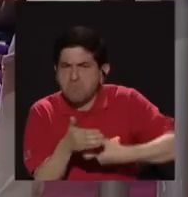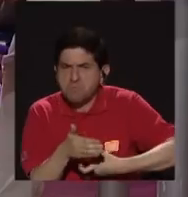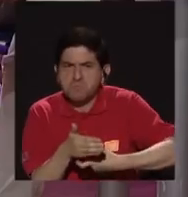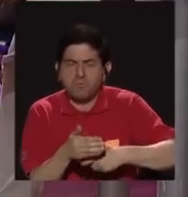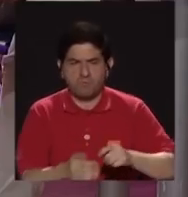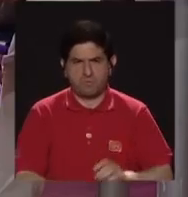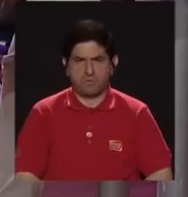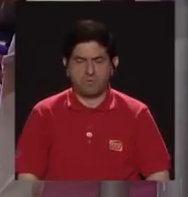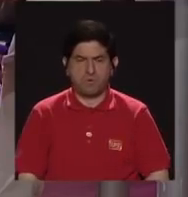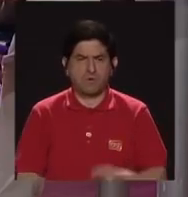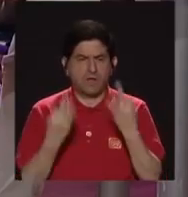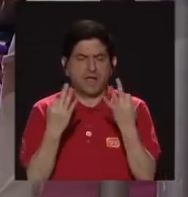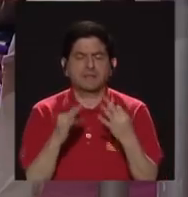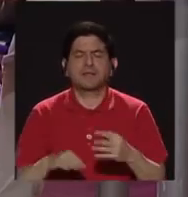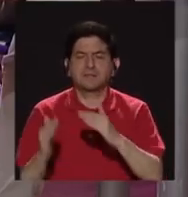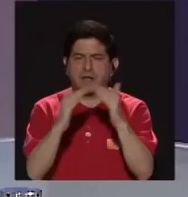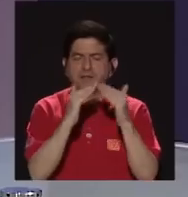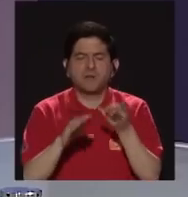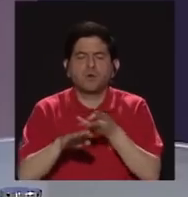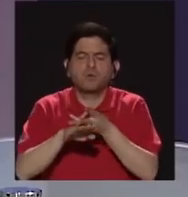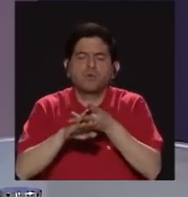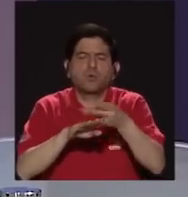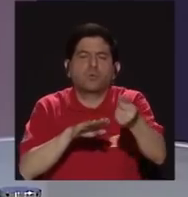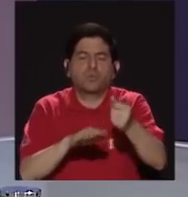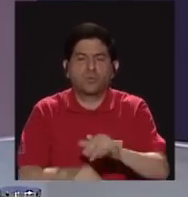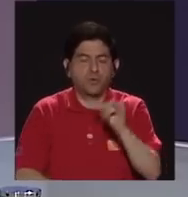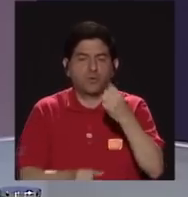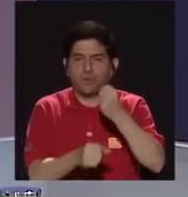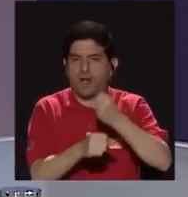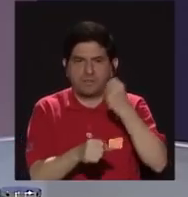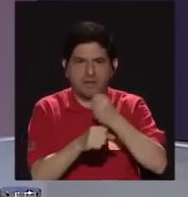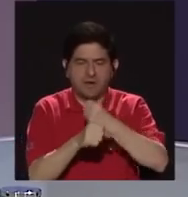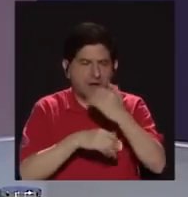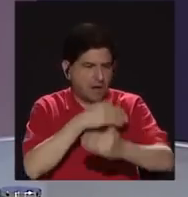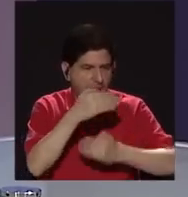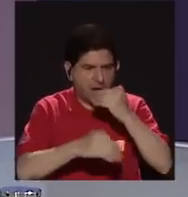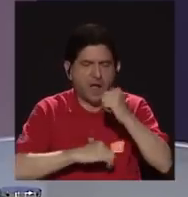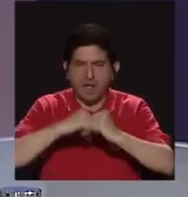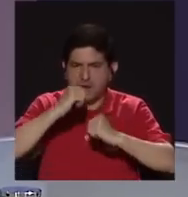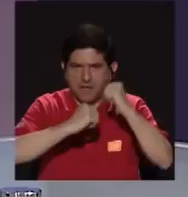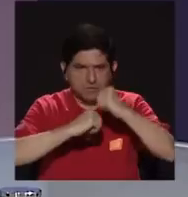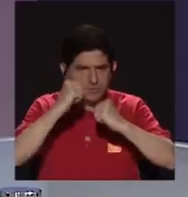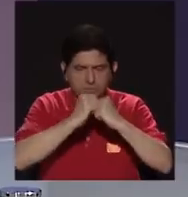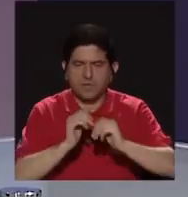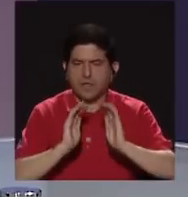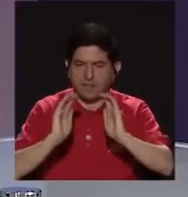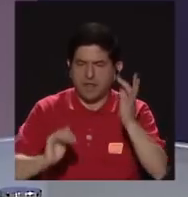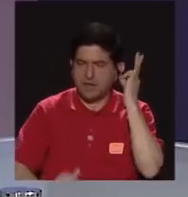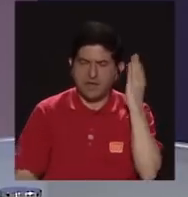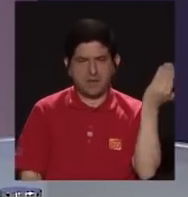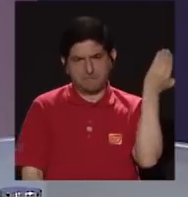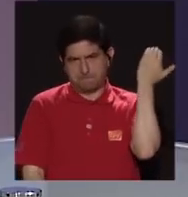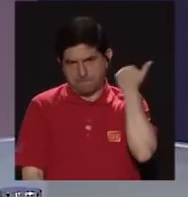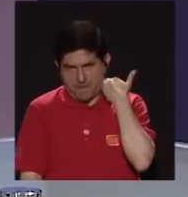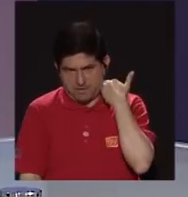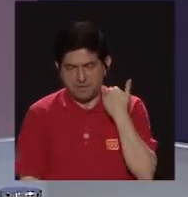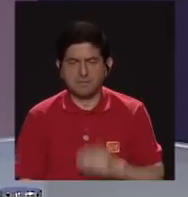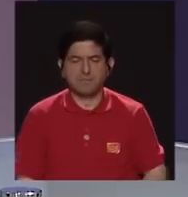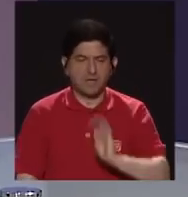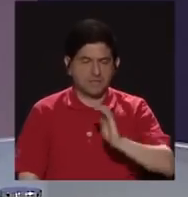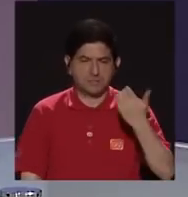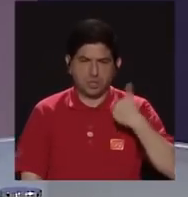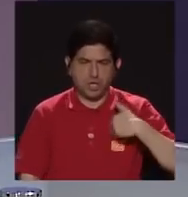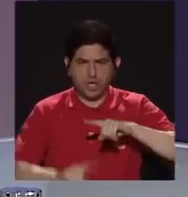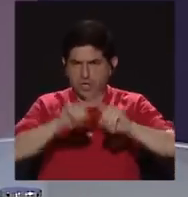en sanar a ese pueblo, ¿verdad? Tal y como trabajamos en los procesos estructurados con las niñas víctimas y niños de